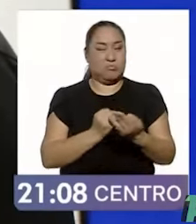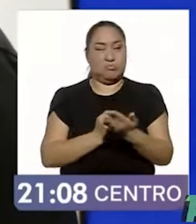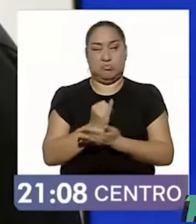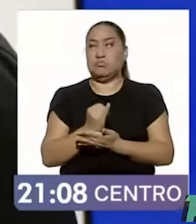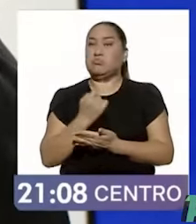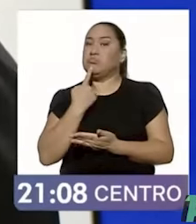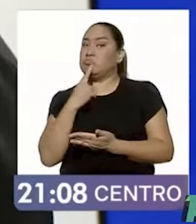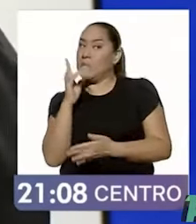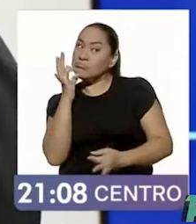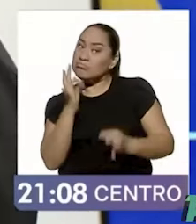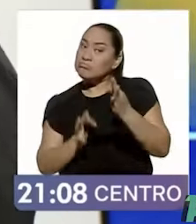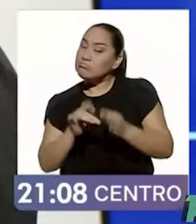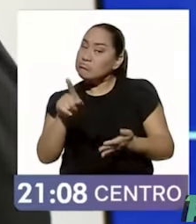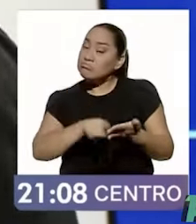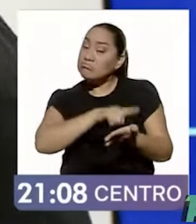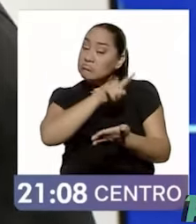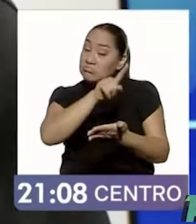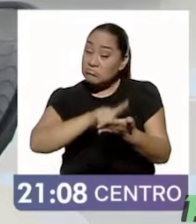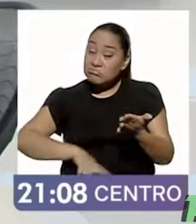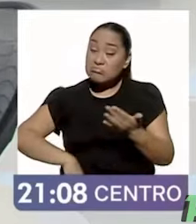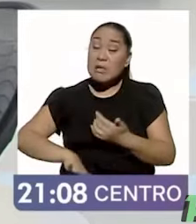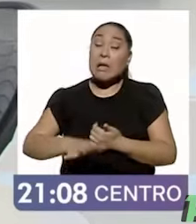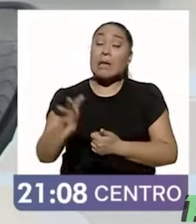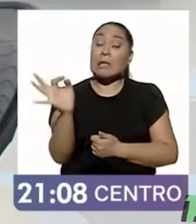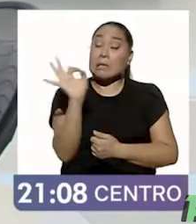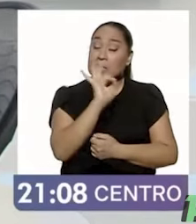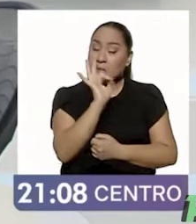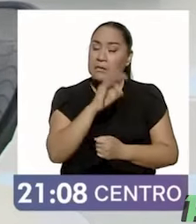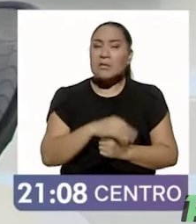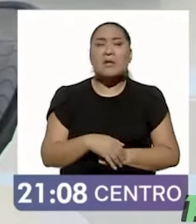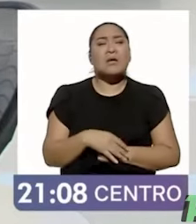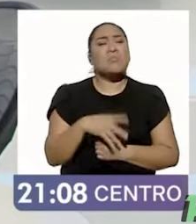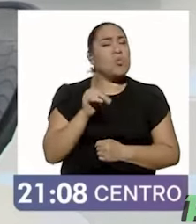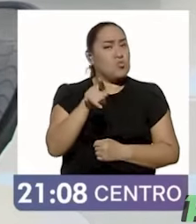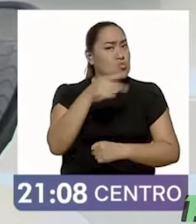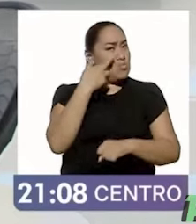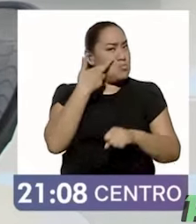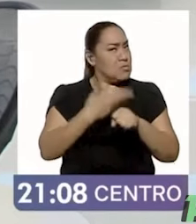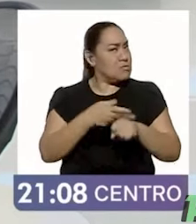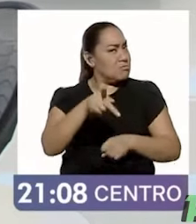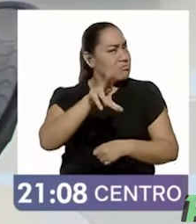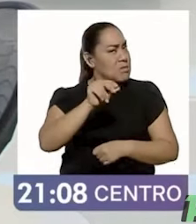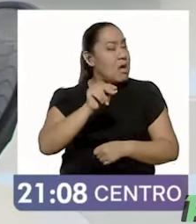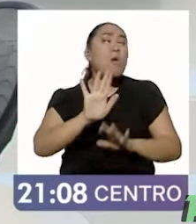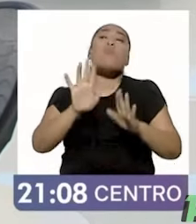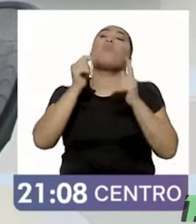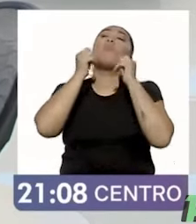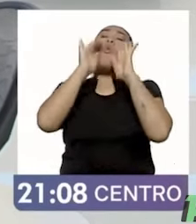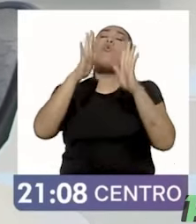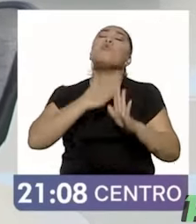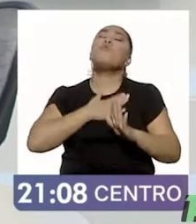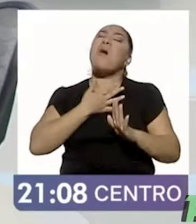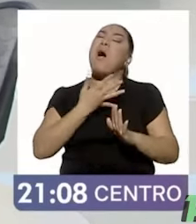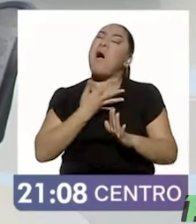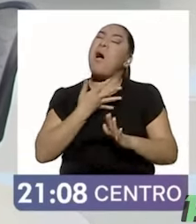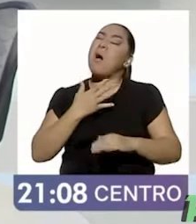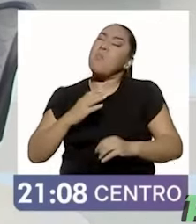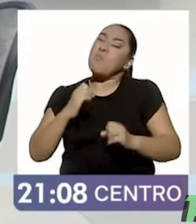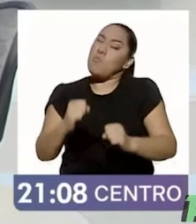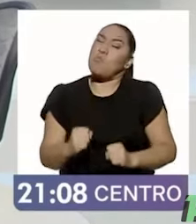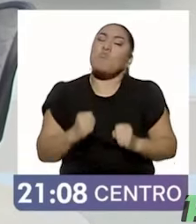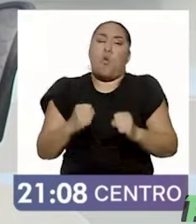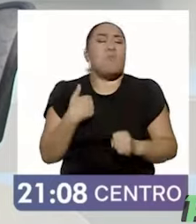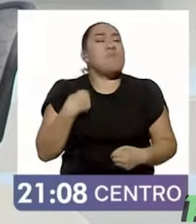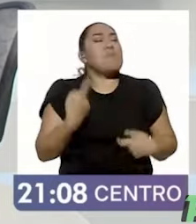elección y probablemente, pues... Pero no le toca. Pero no importa. Yo tengo un poder infinito. Y llevárselo a su